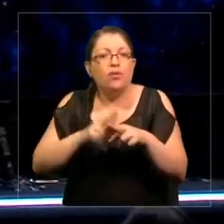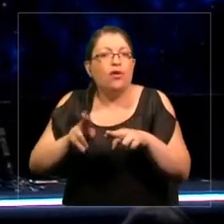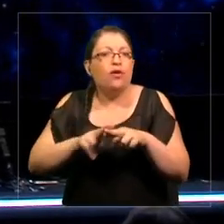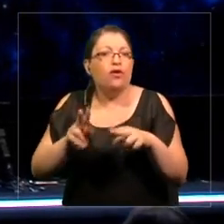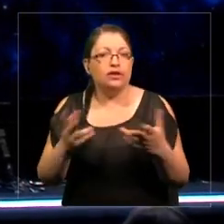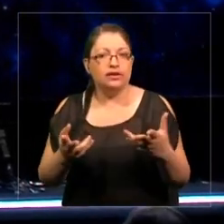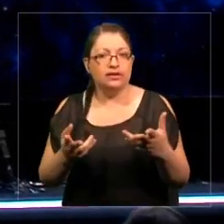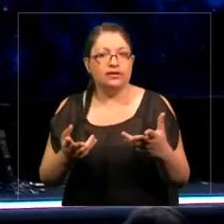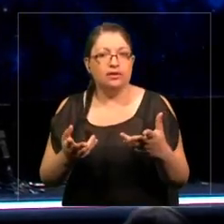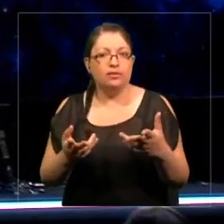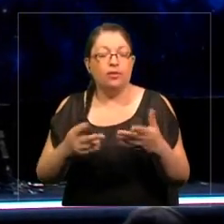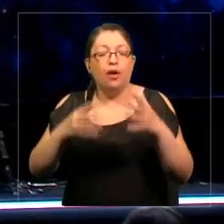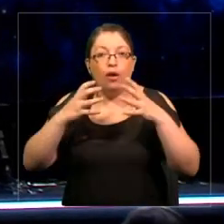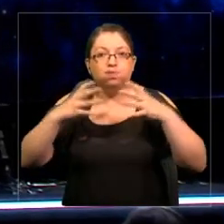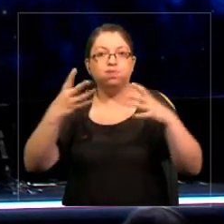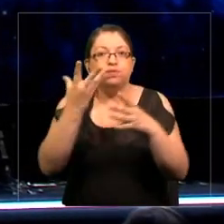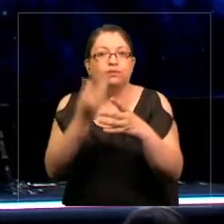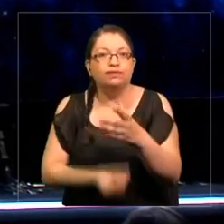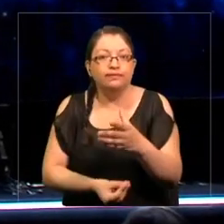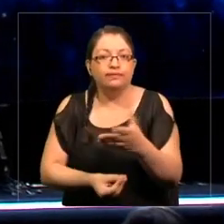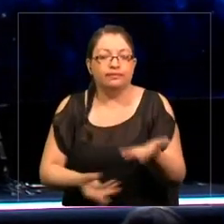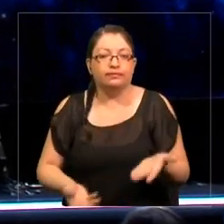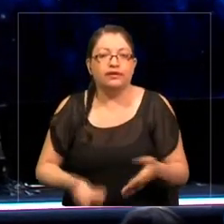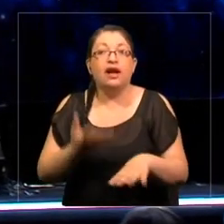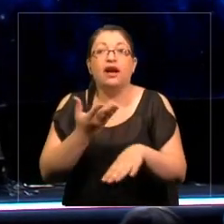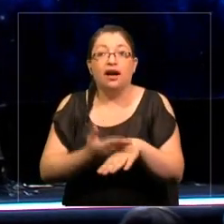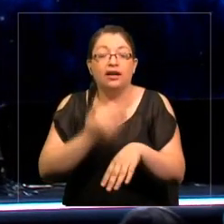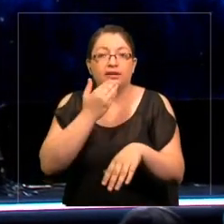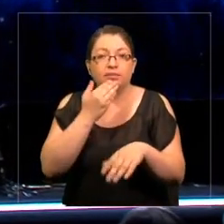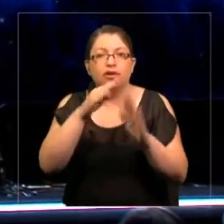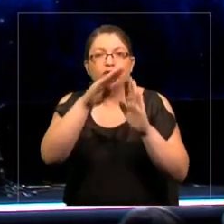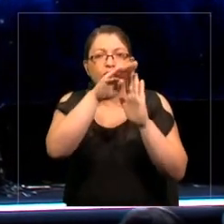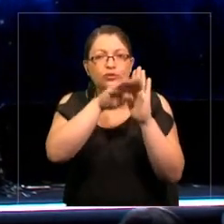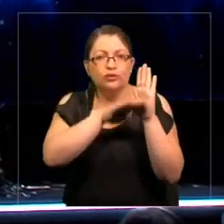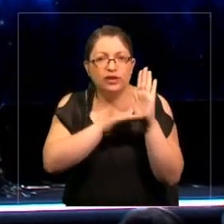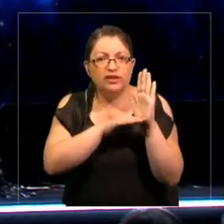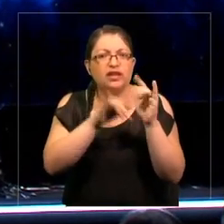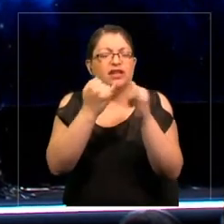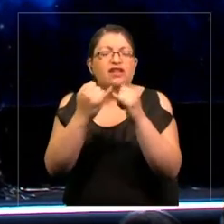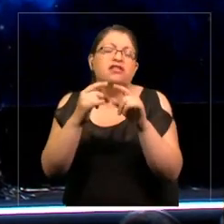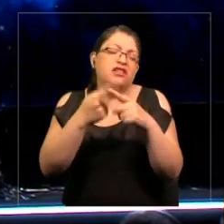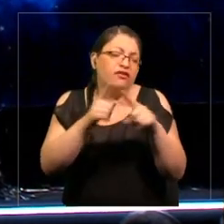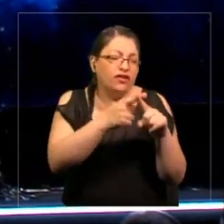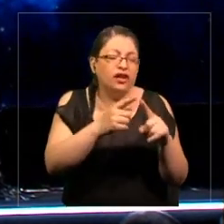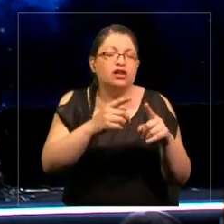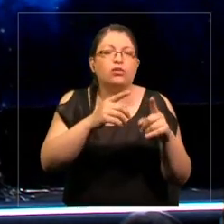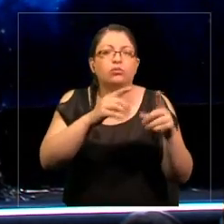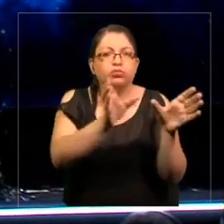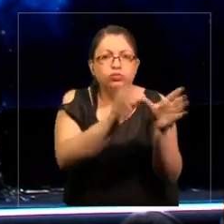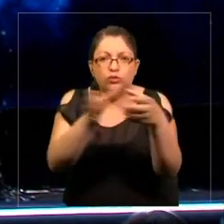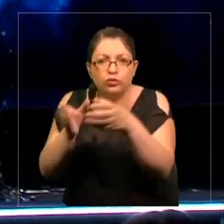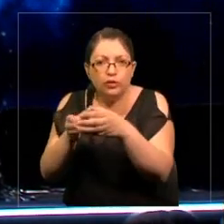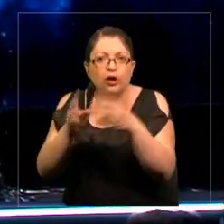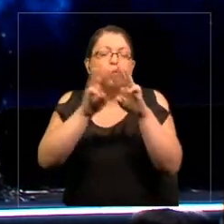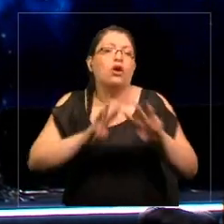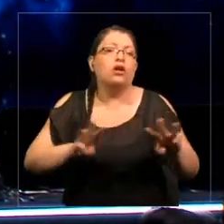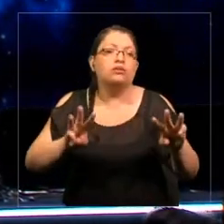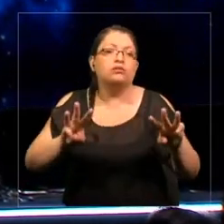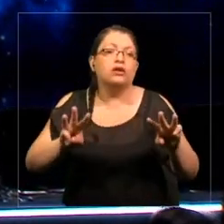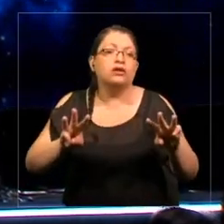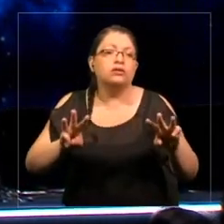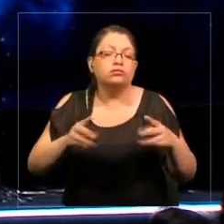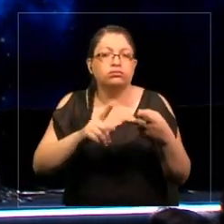a la obesidad. Tenemos una lista, una ruma de reportes de organizaciones, como la Organización Mundial de la Salud,